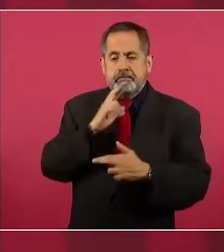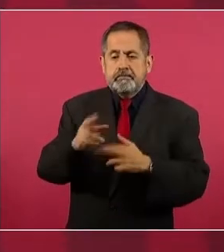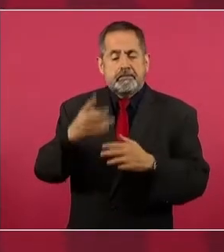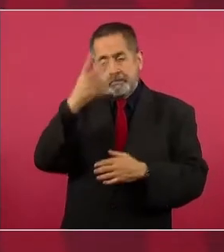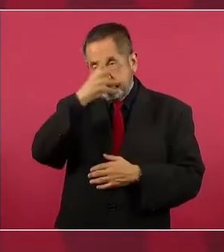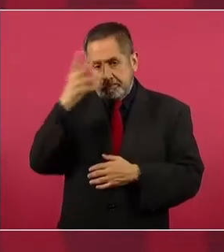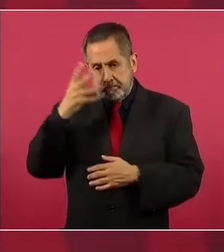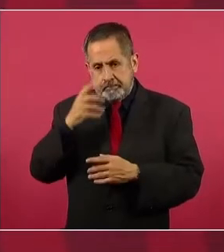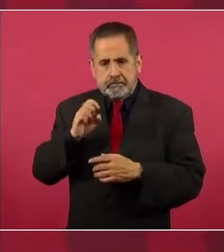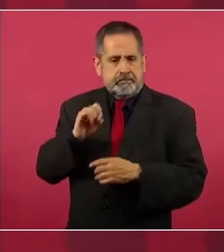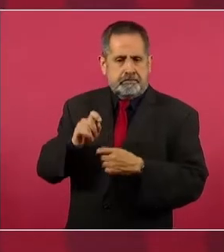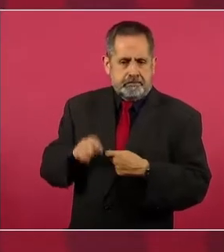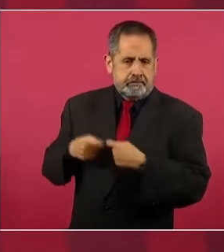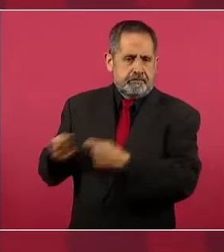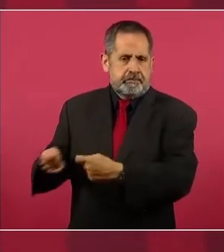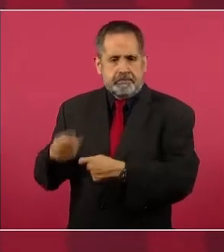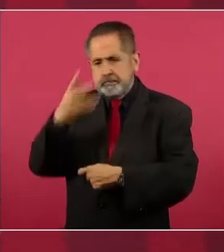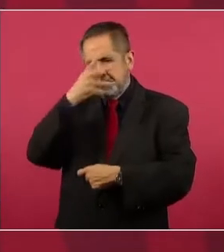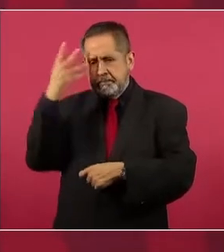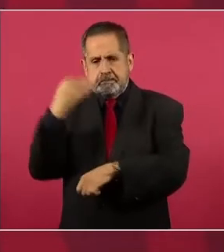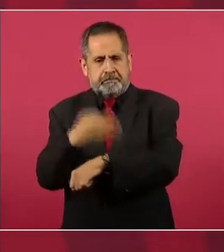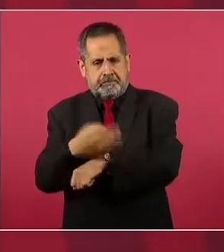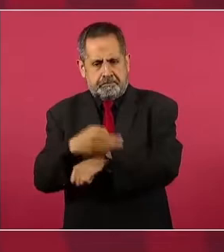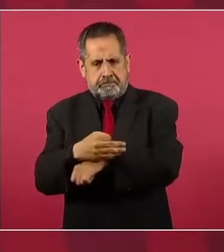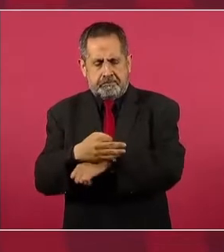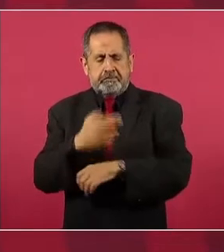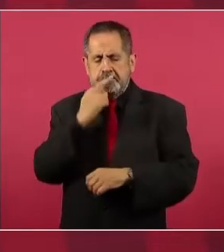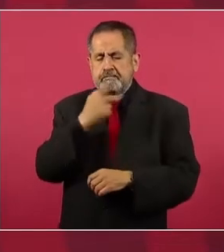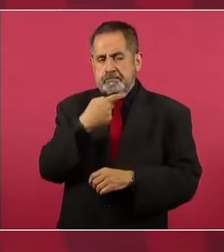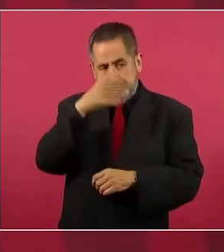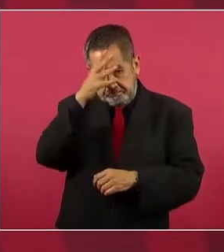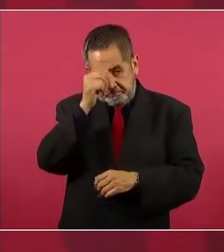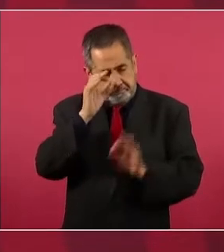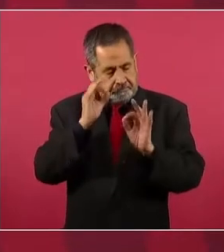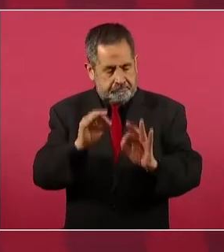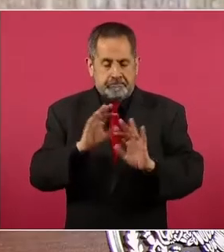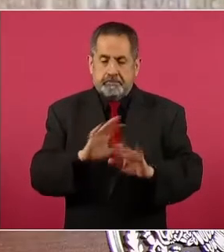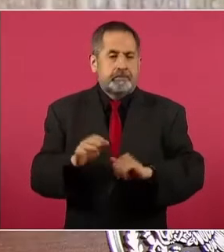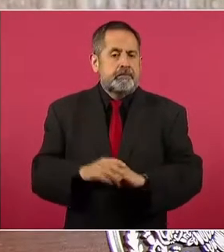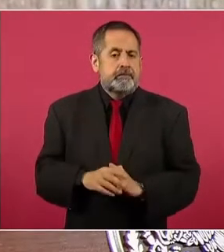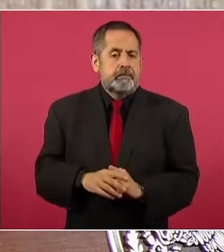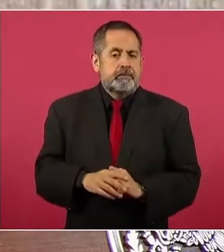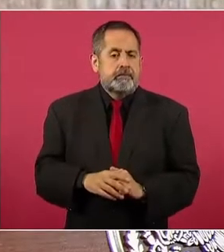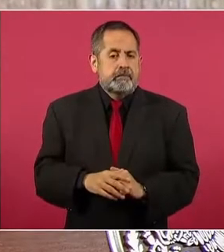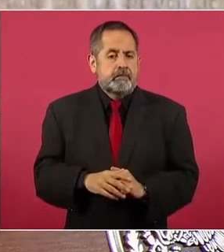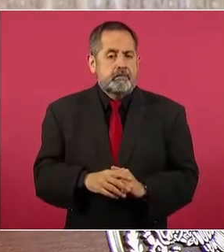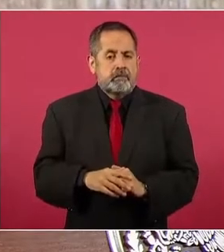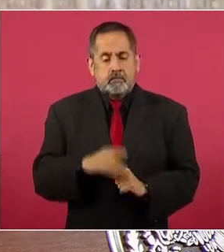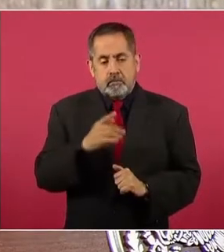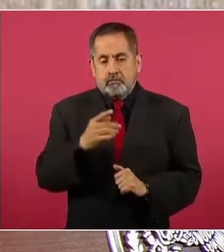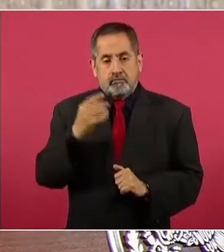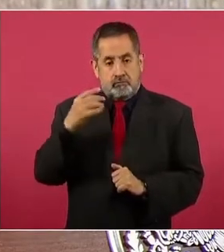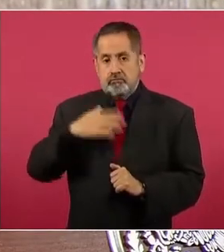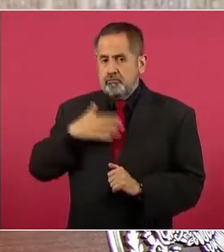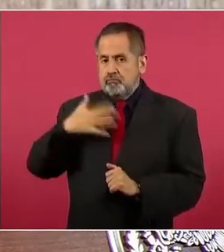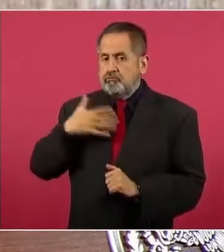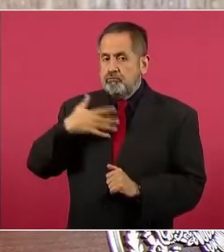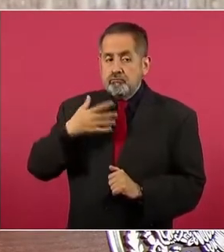temporales de trabajo y quedó planteado